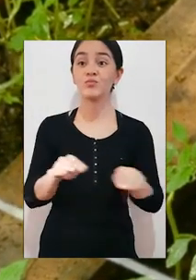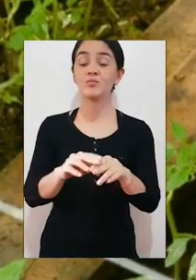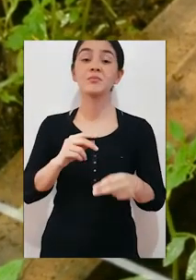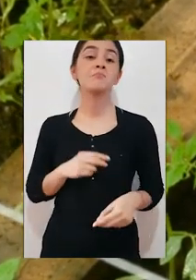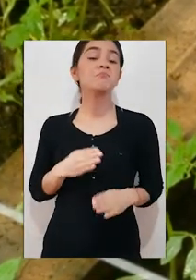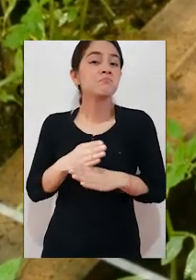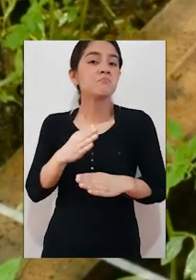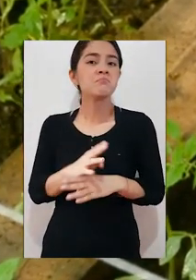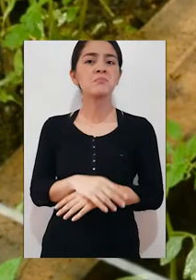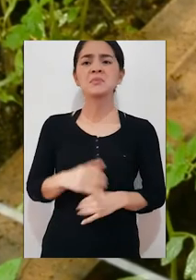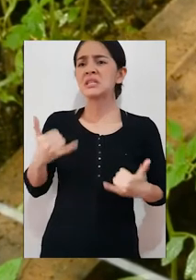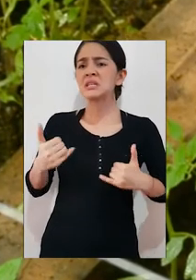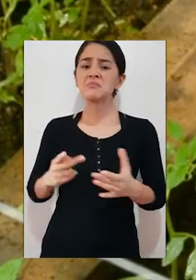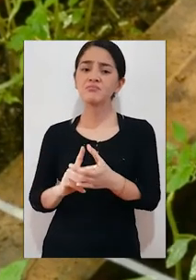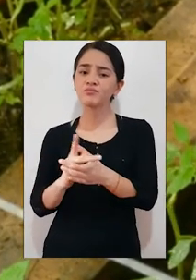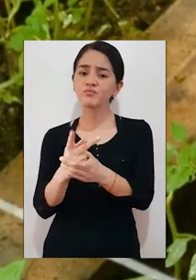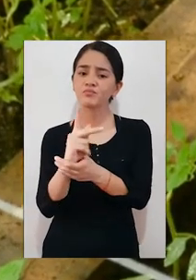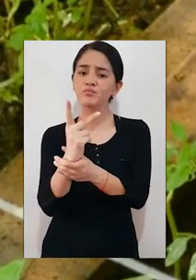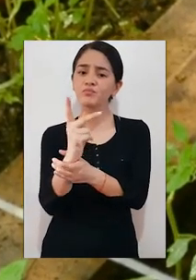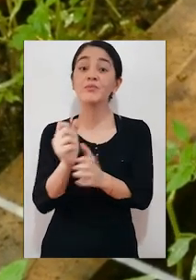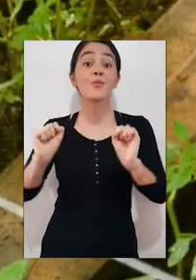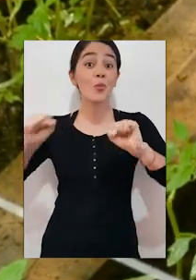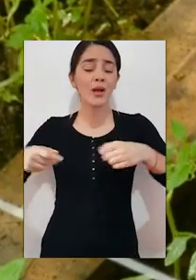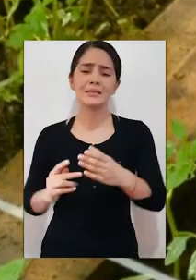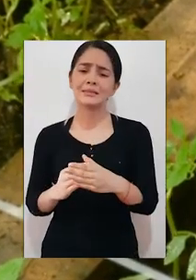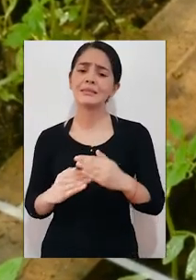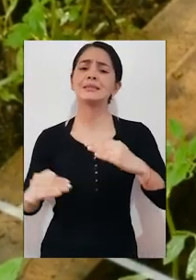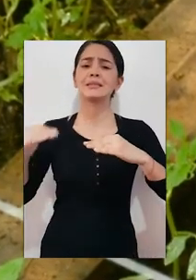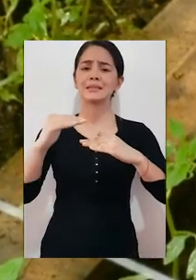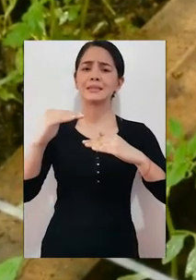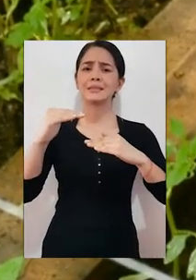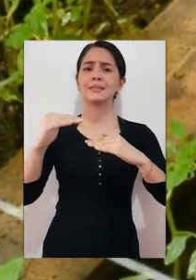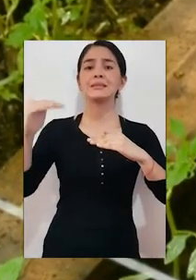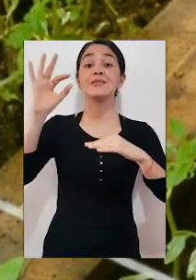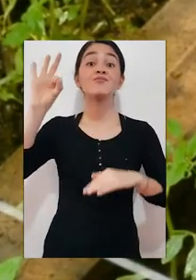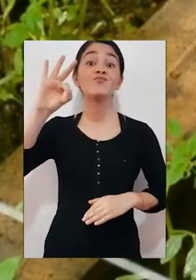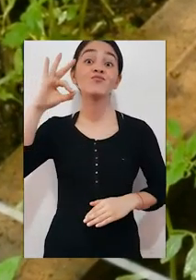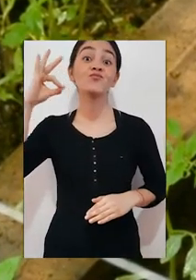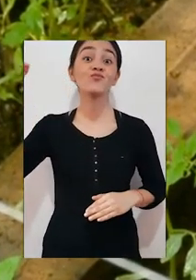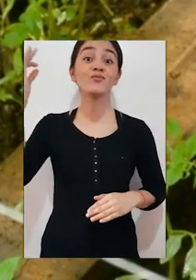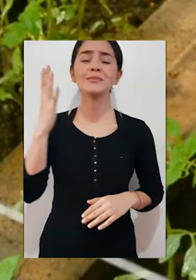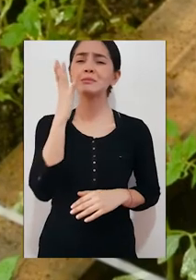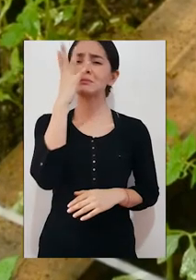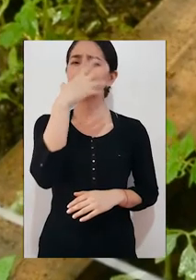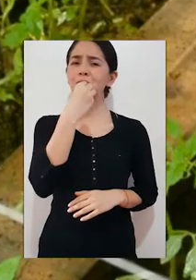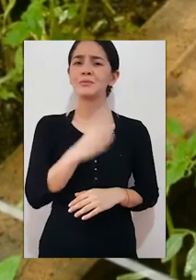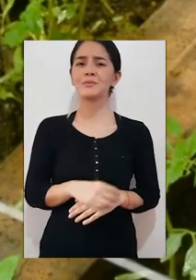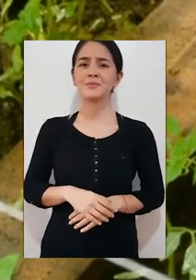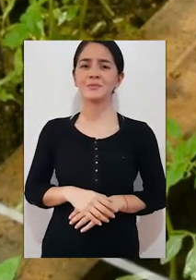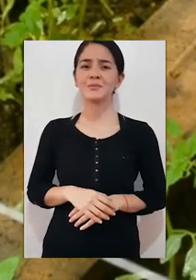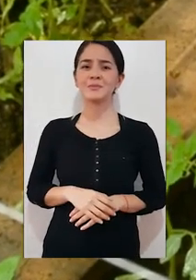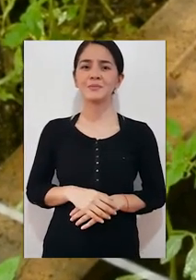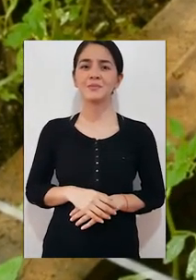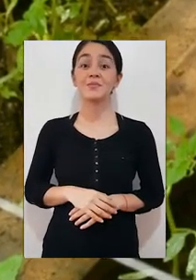eso luego de que sus plantas ya germinen. Y así ellas van a poder crecer de una forma más bonita, para crecer más grande y